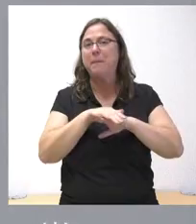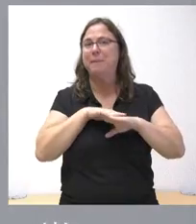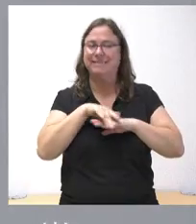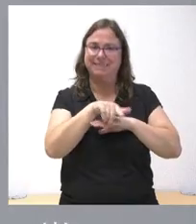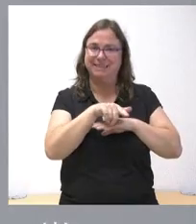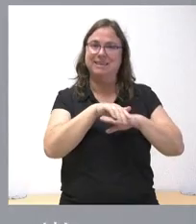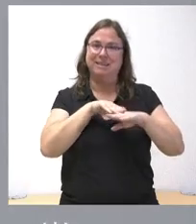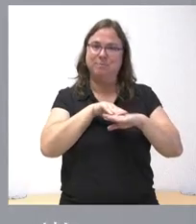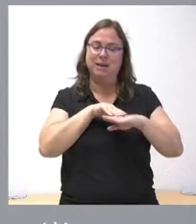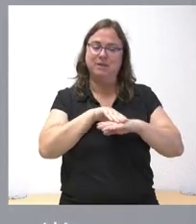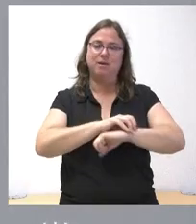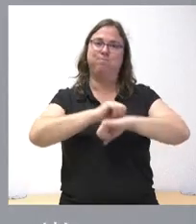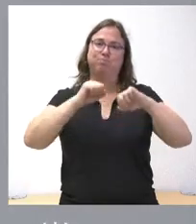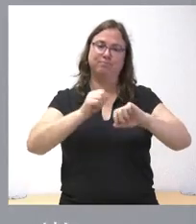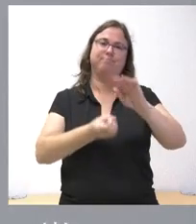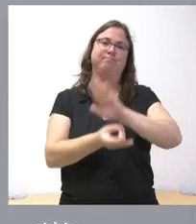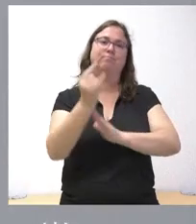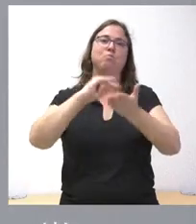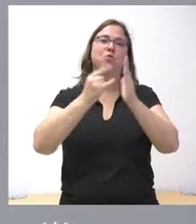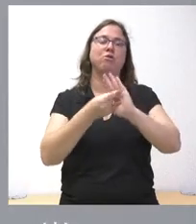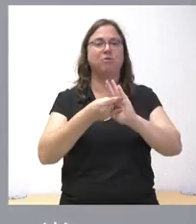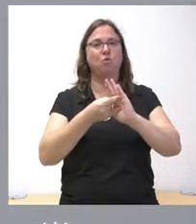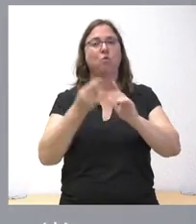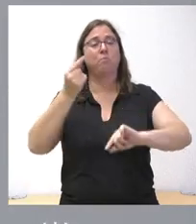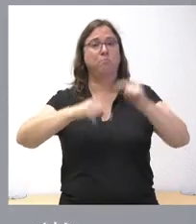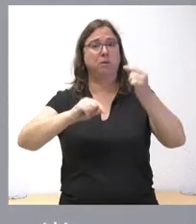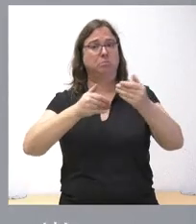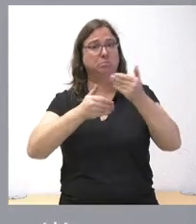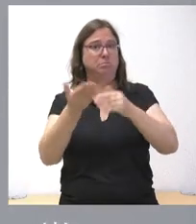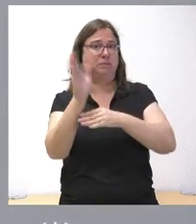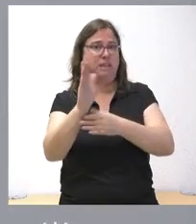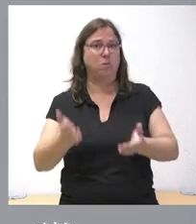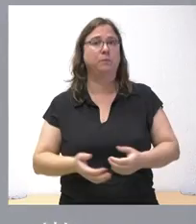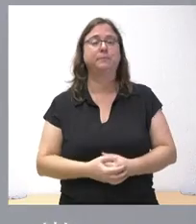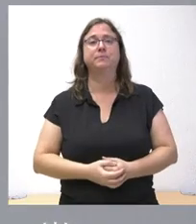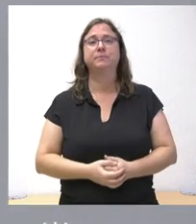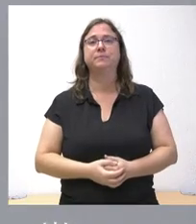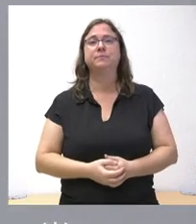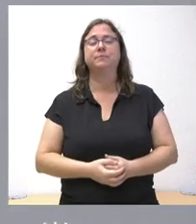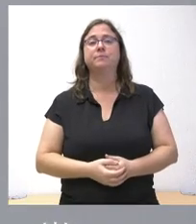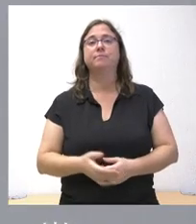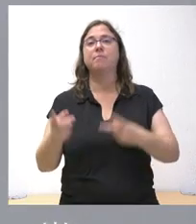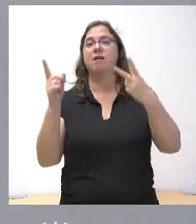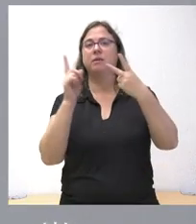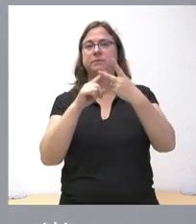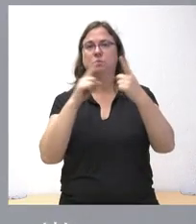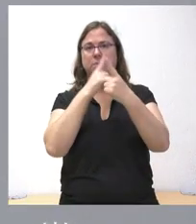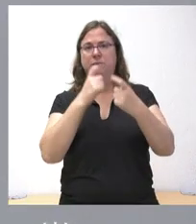se sustenta el proyecto de presupuestos que presentaremos ante todos ustedes. La segunda cuestión,